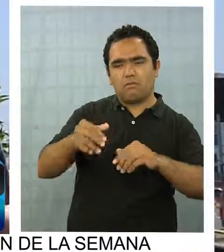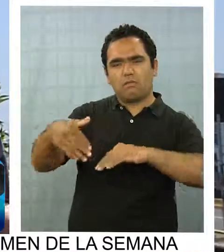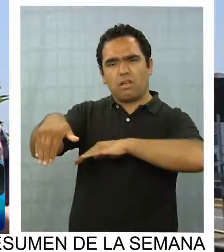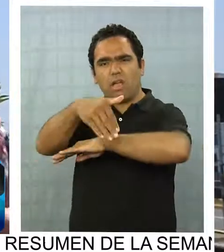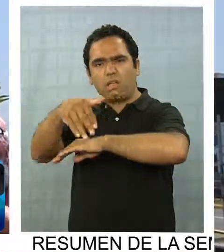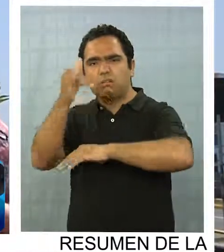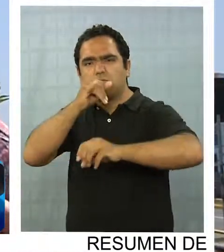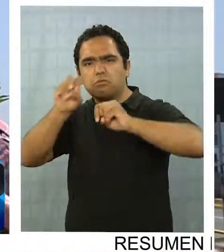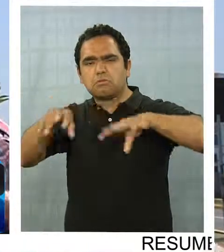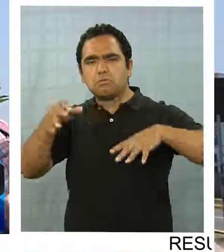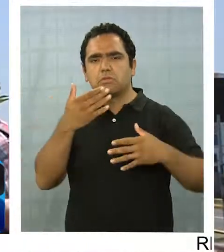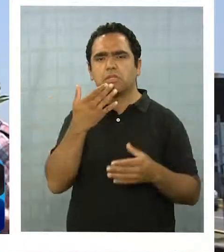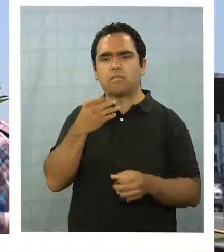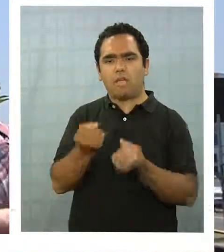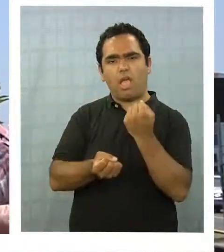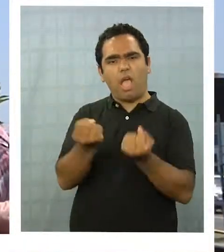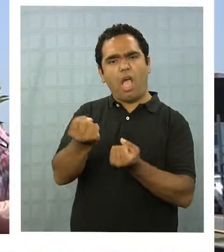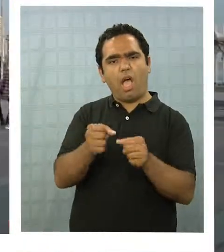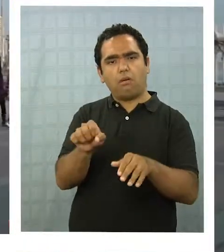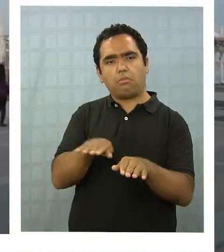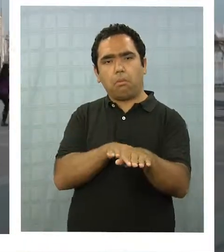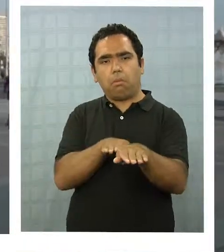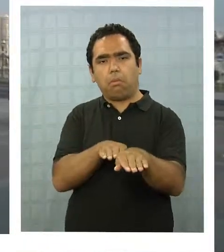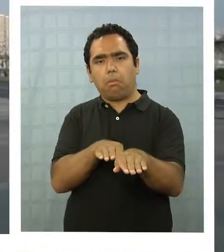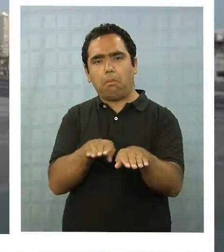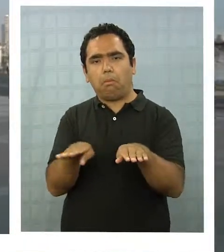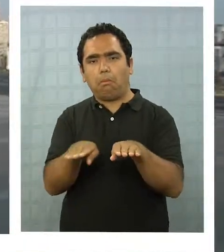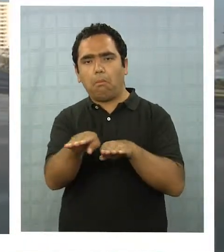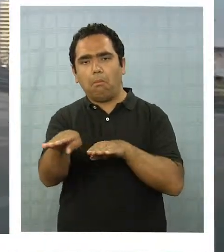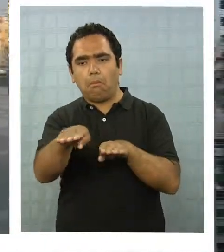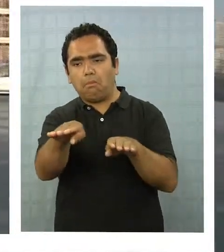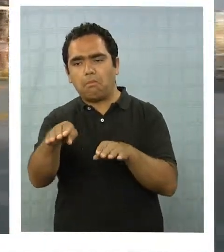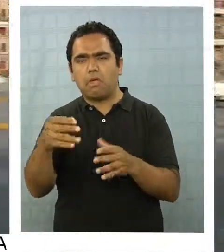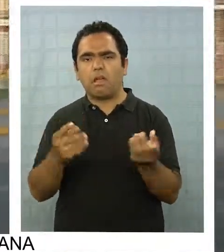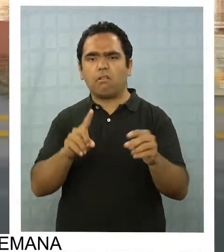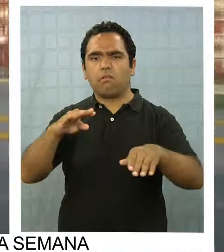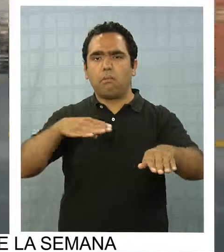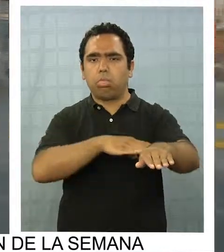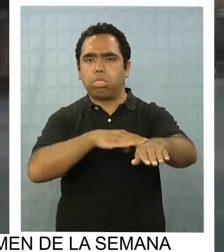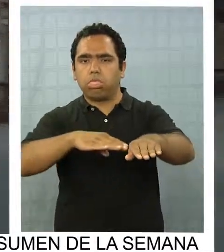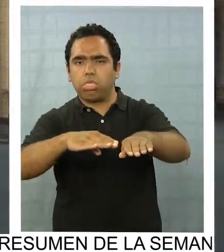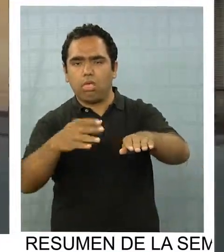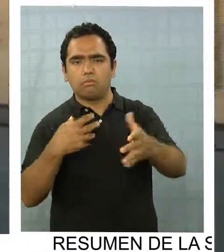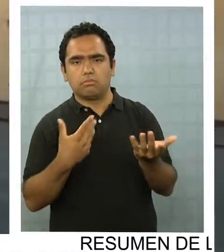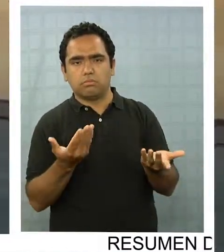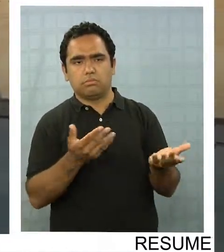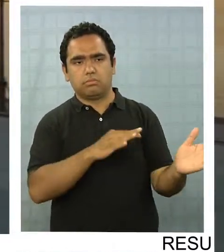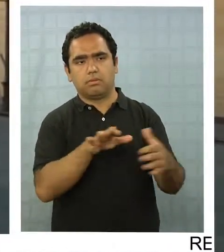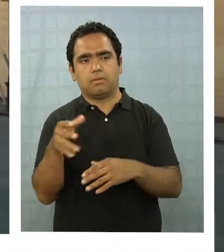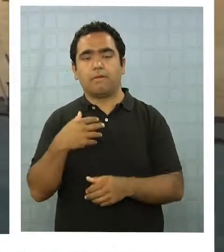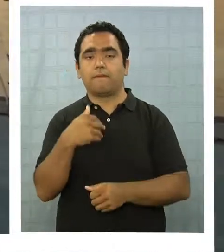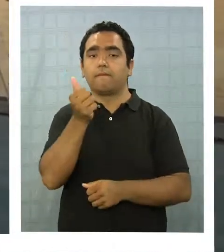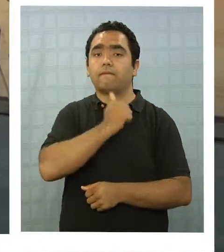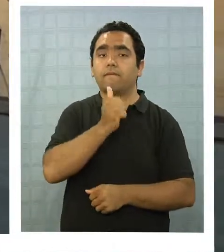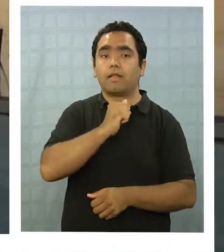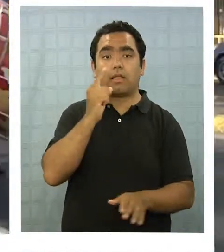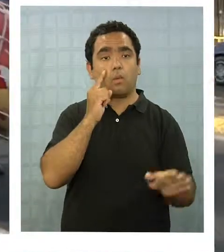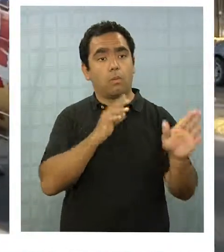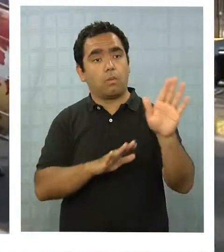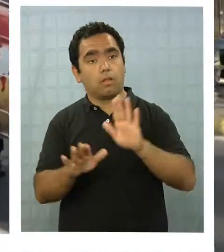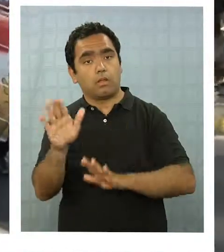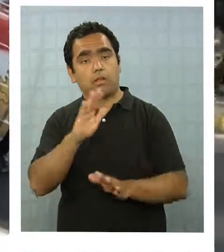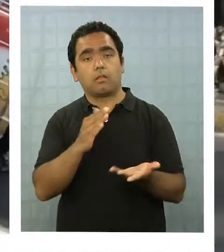tirados y eso le quita todo lo bonito. Más allá del descuido urbanístico o la falta de mantenimiento de la ciudad,